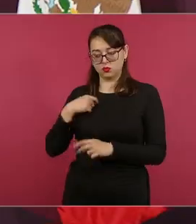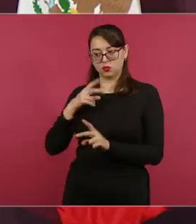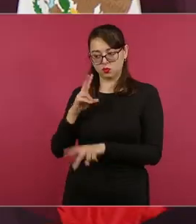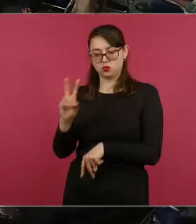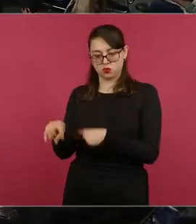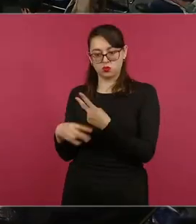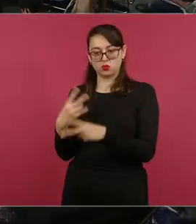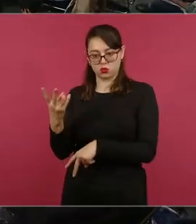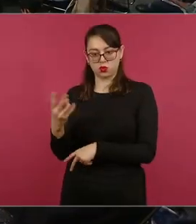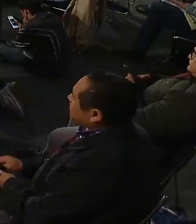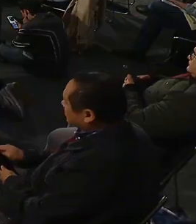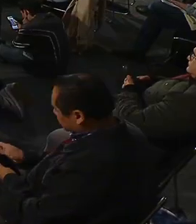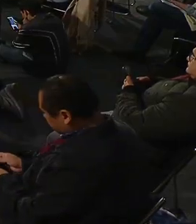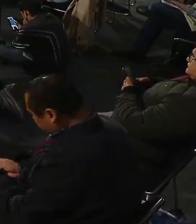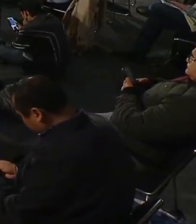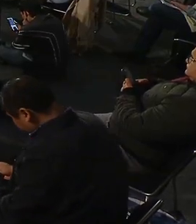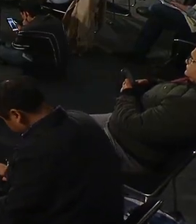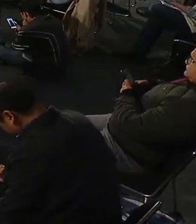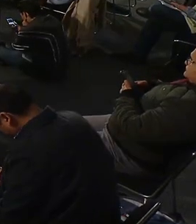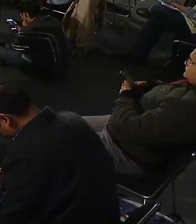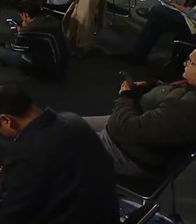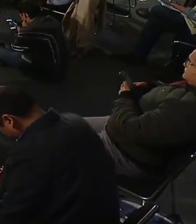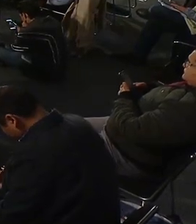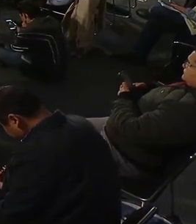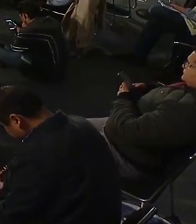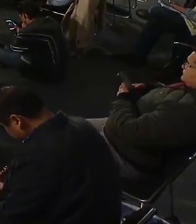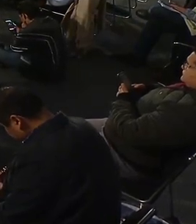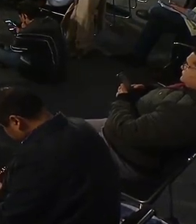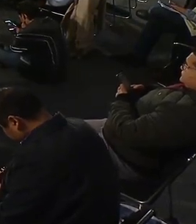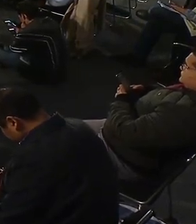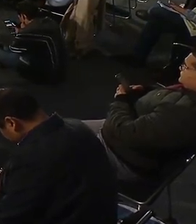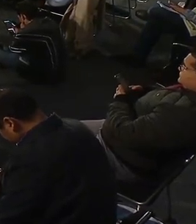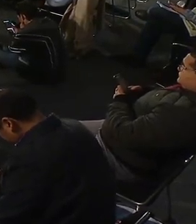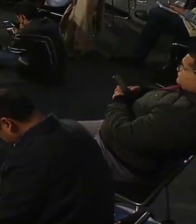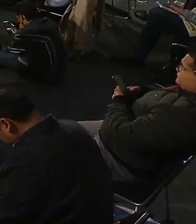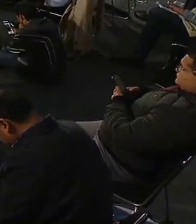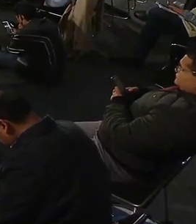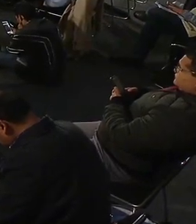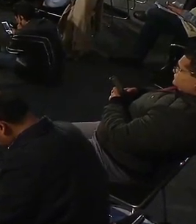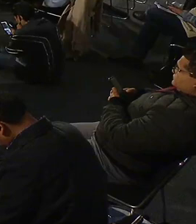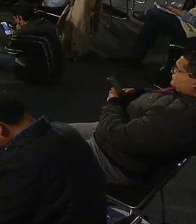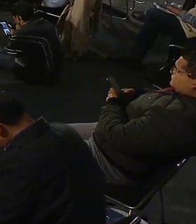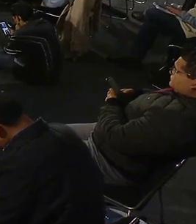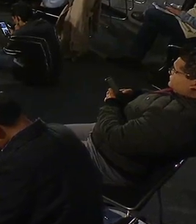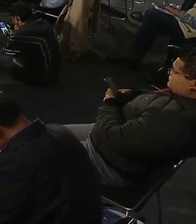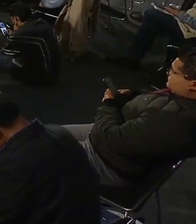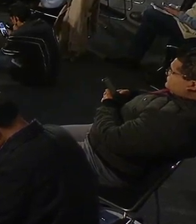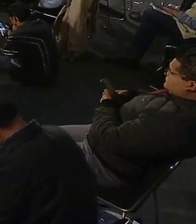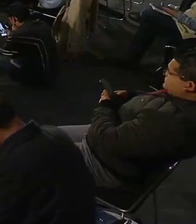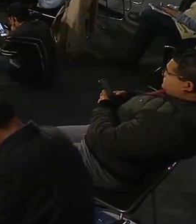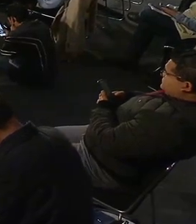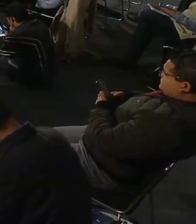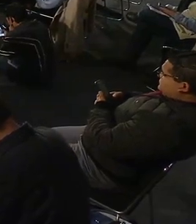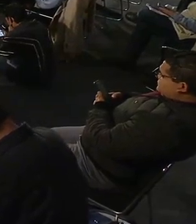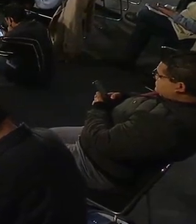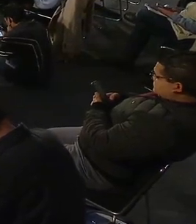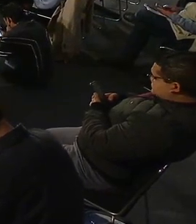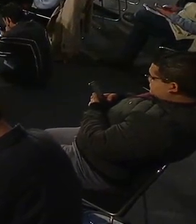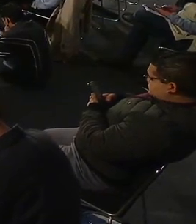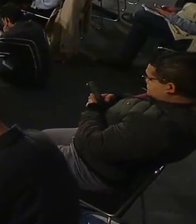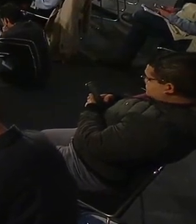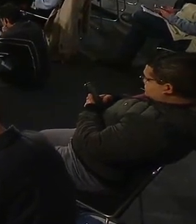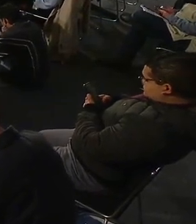con ustedes. Sí, señor, lo esperamos por acá en la tarde, señor presidente. El ingeniero Guillermo